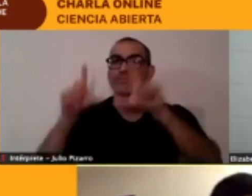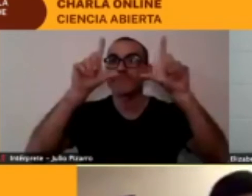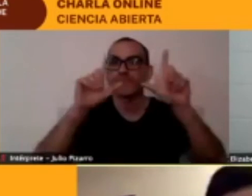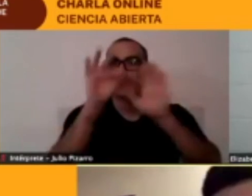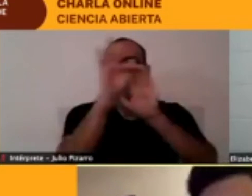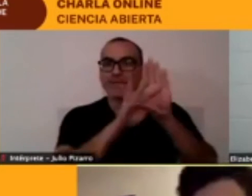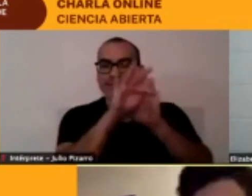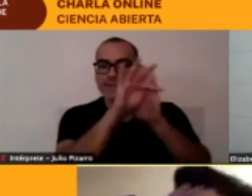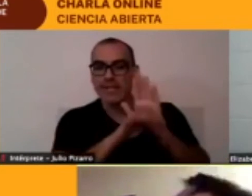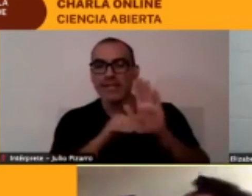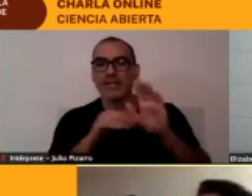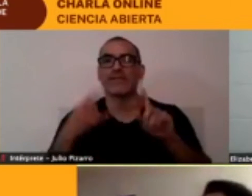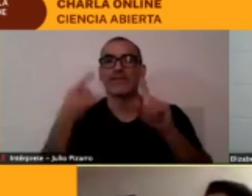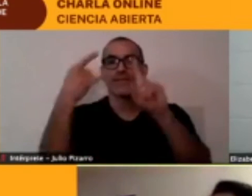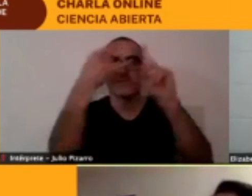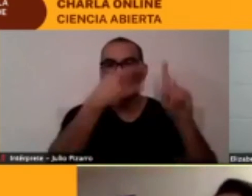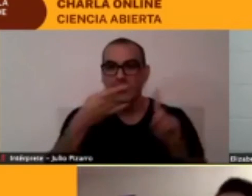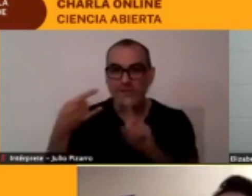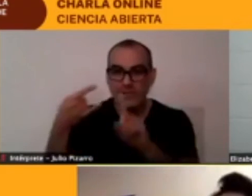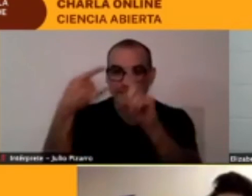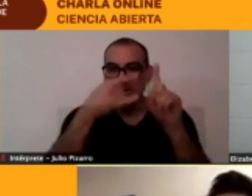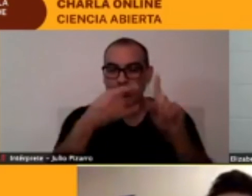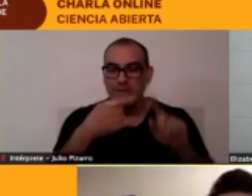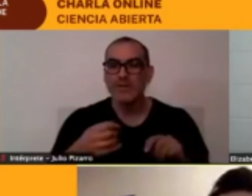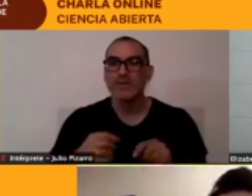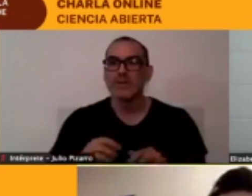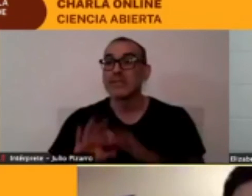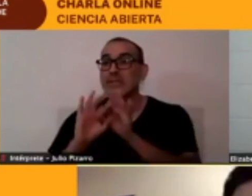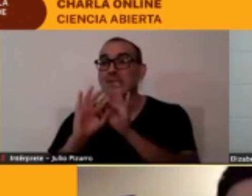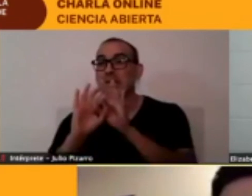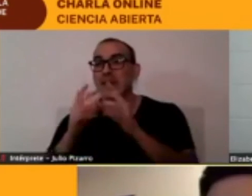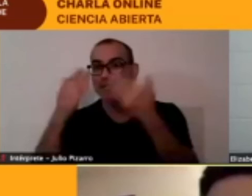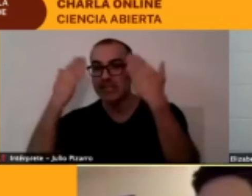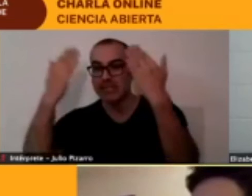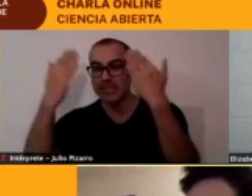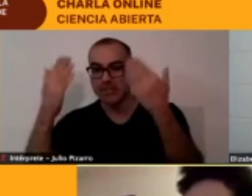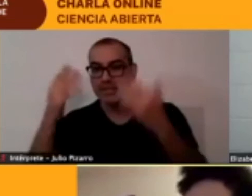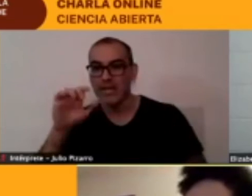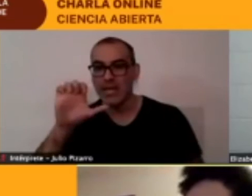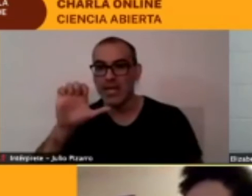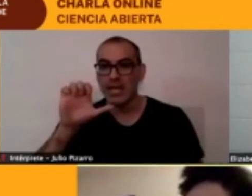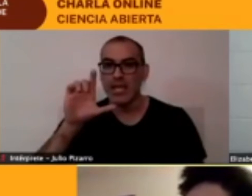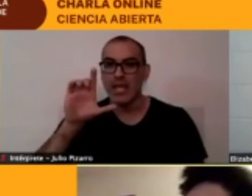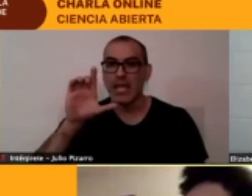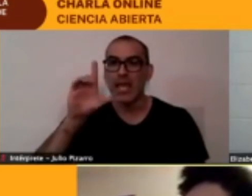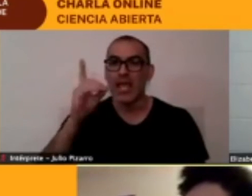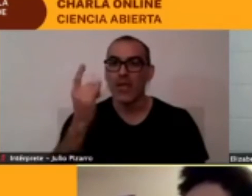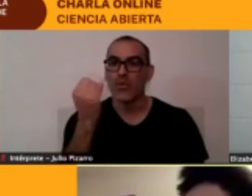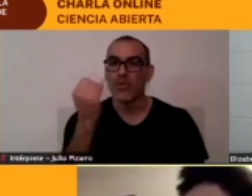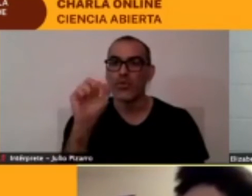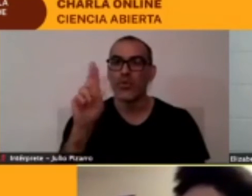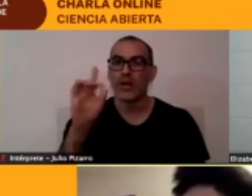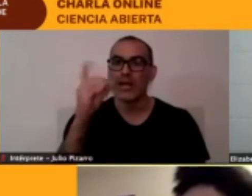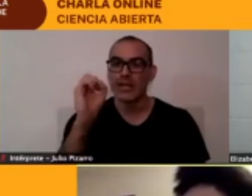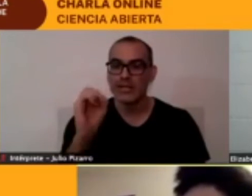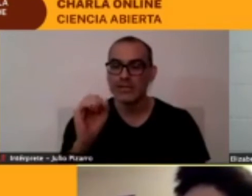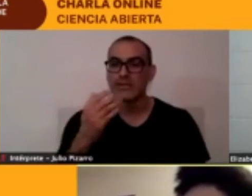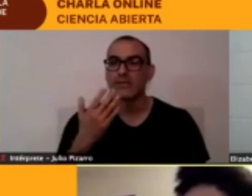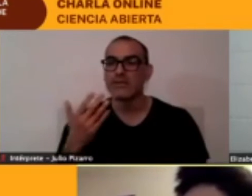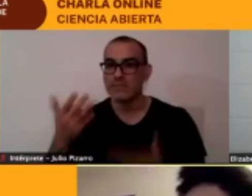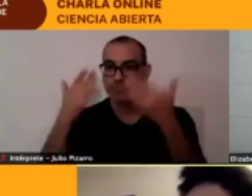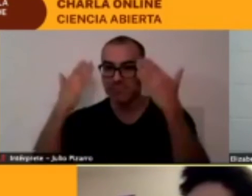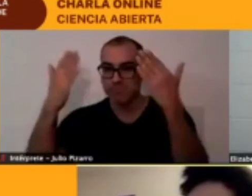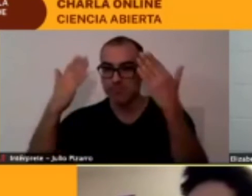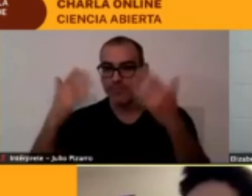hacer esta transmisión también saludamos a Eduardo Herrera que todos los jueves nos está acompañando también saludamos también a